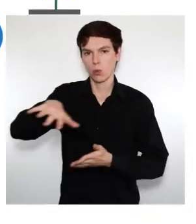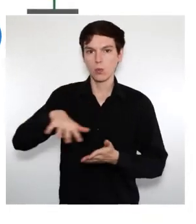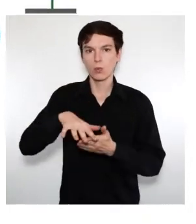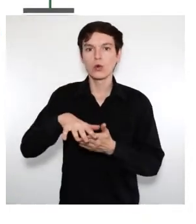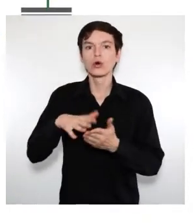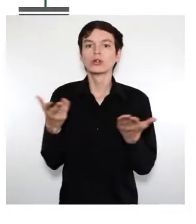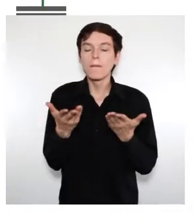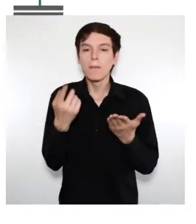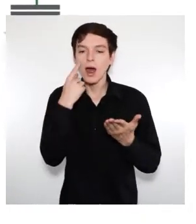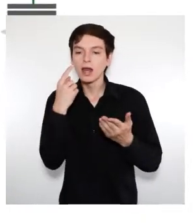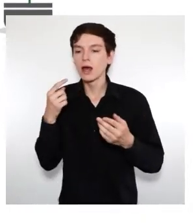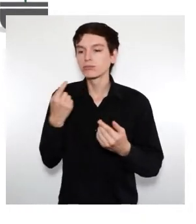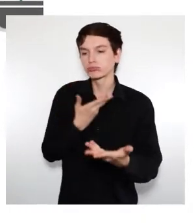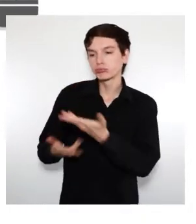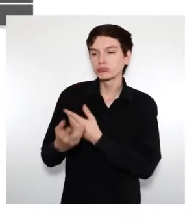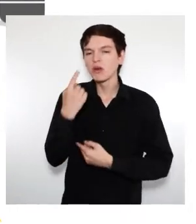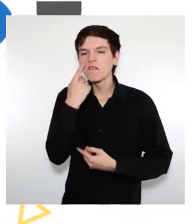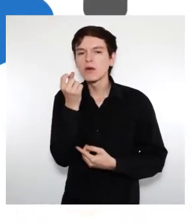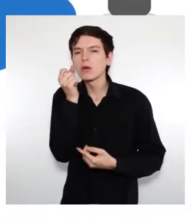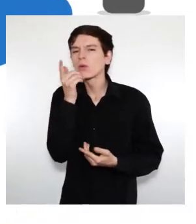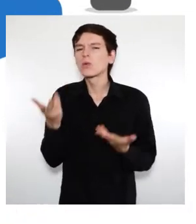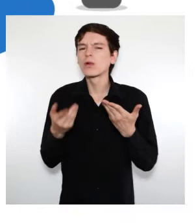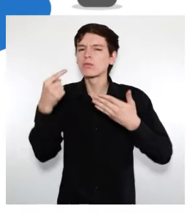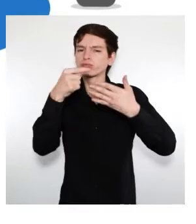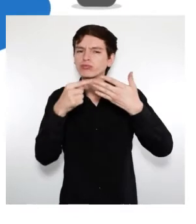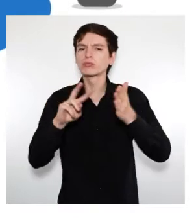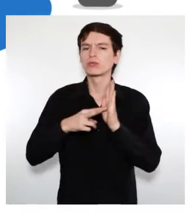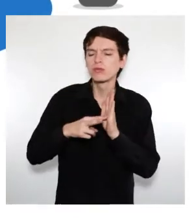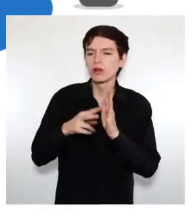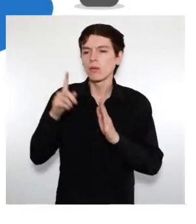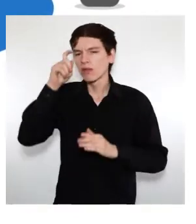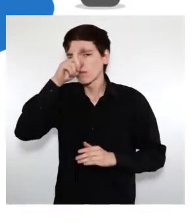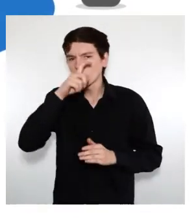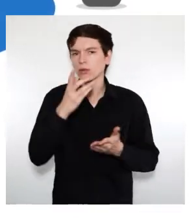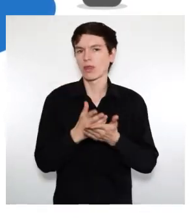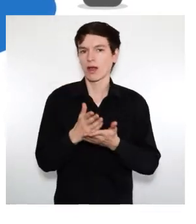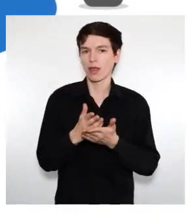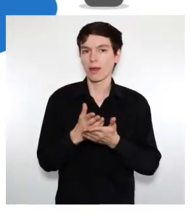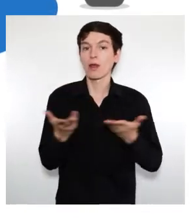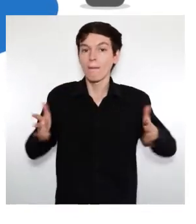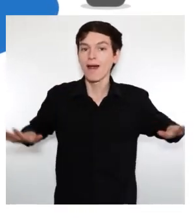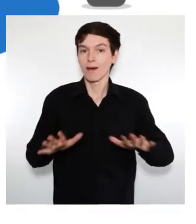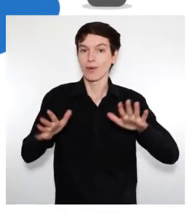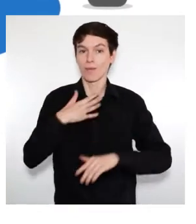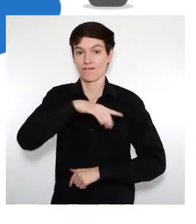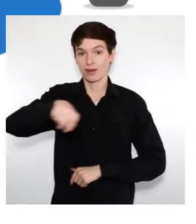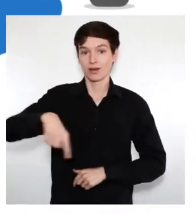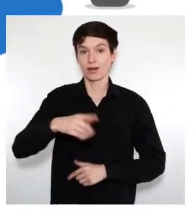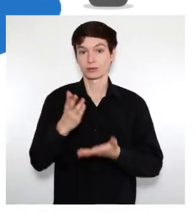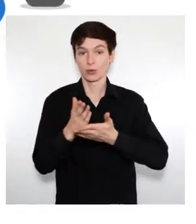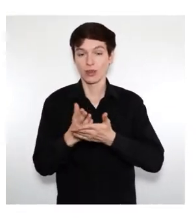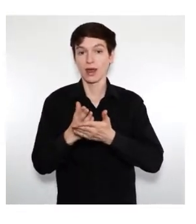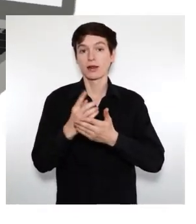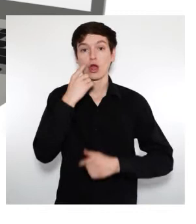realizando una entrevista inicial para analizar en conjunto los factores que pueden estar dificultando el avance académico y promover